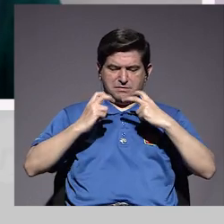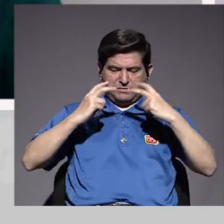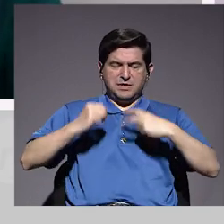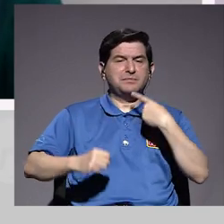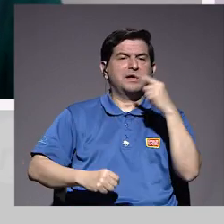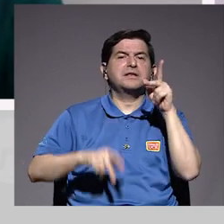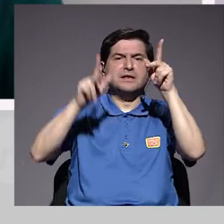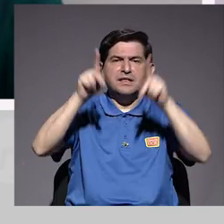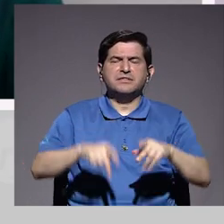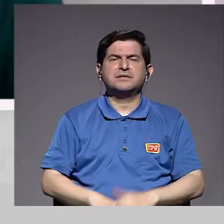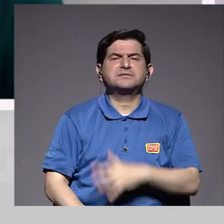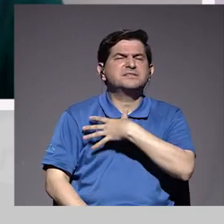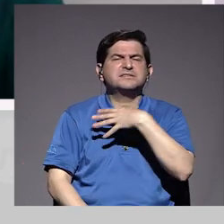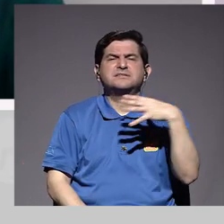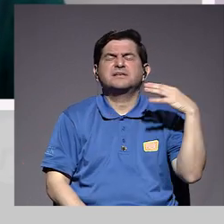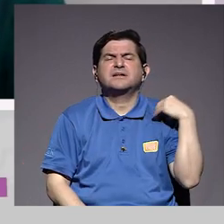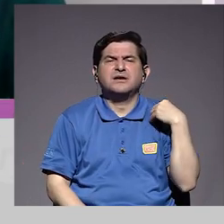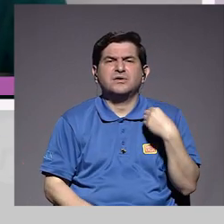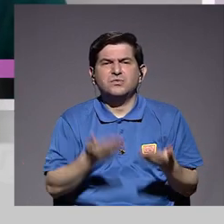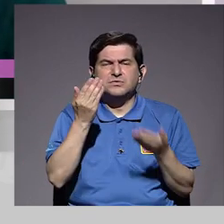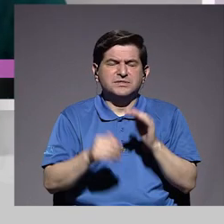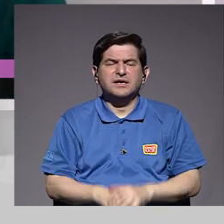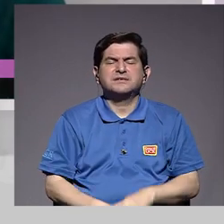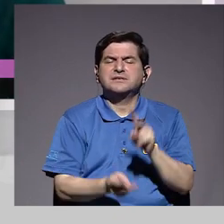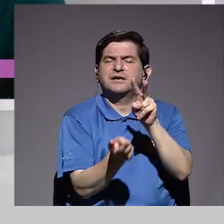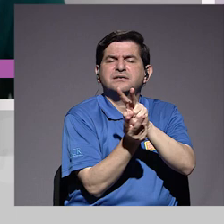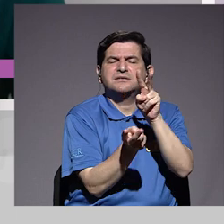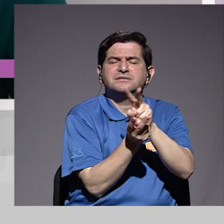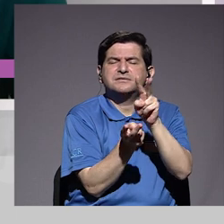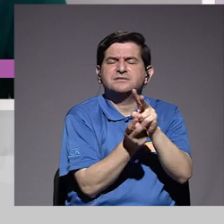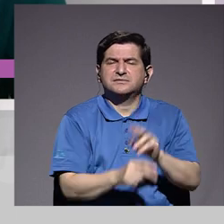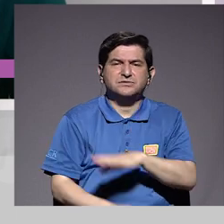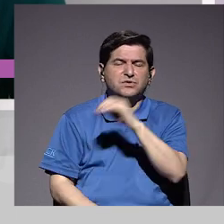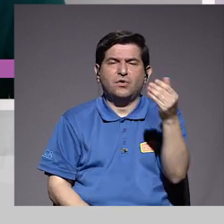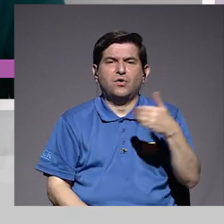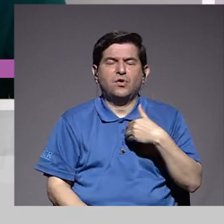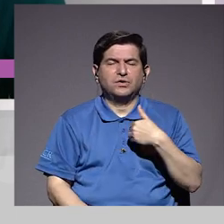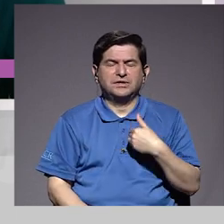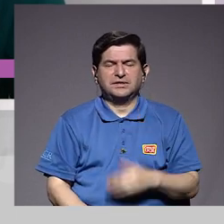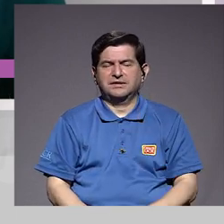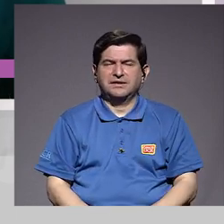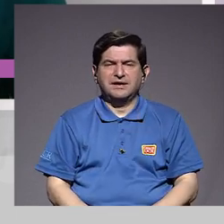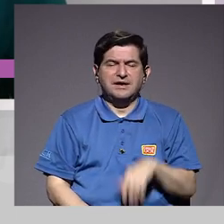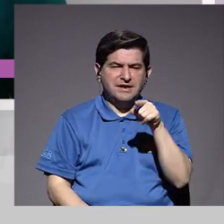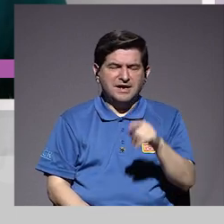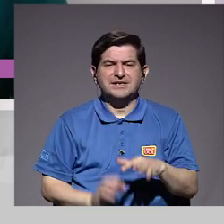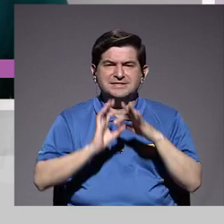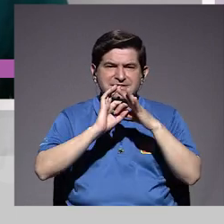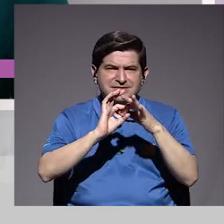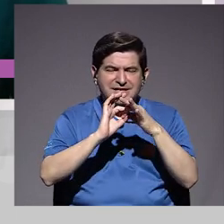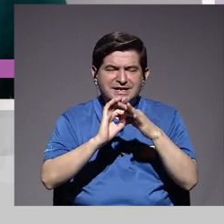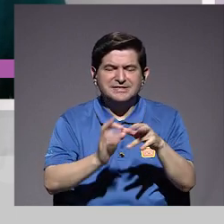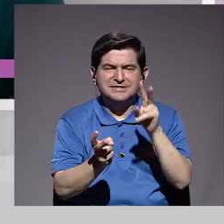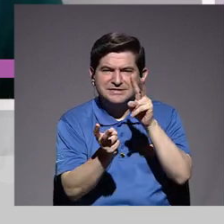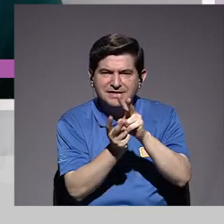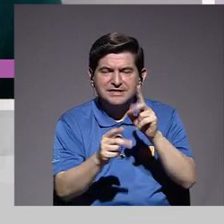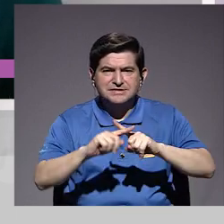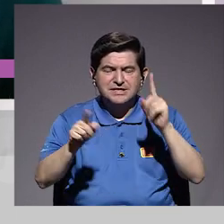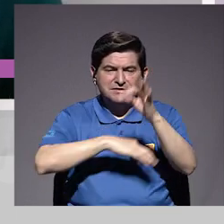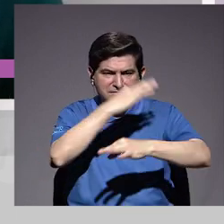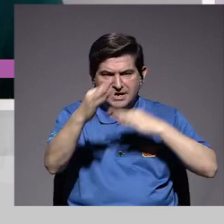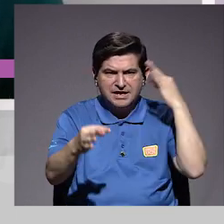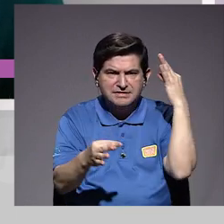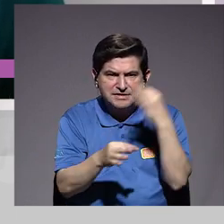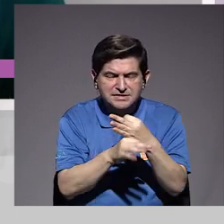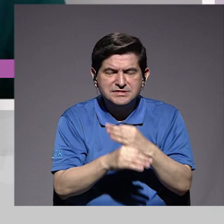indicándole a la pareja cómo le gusta realmente que le haga el amor, o cómo le gusta que tenga sexo, para poder encontrar los diferentes tipos de